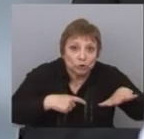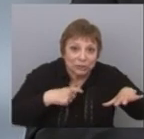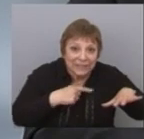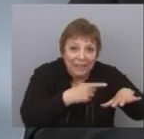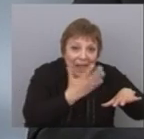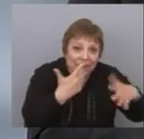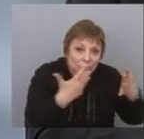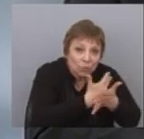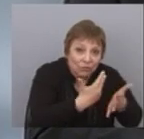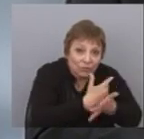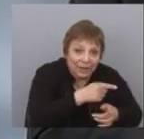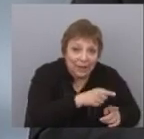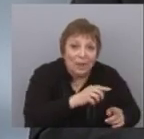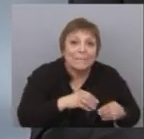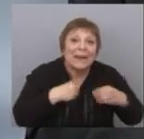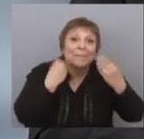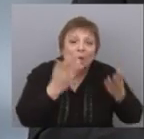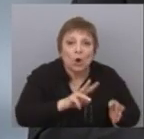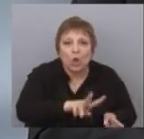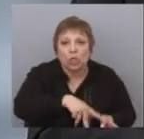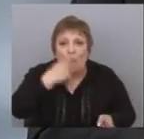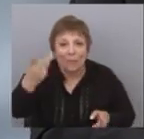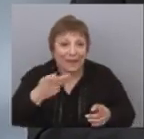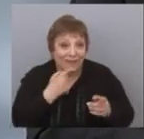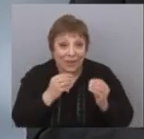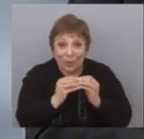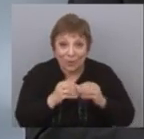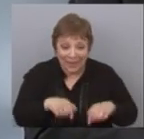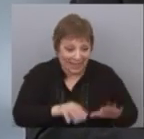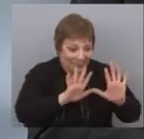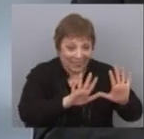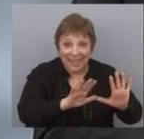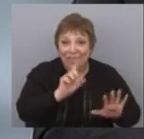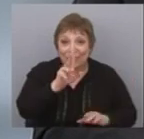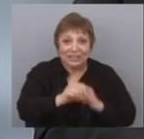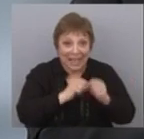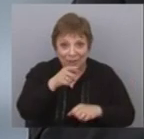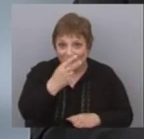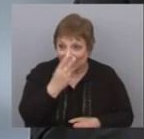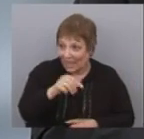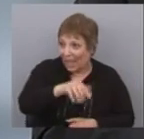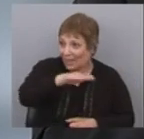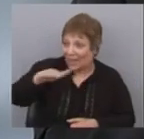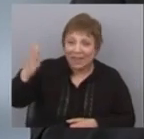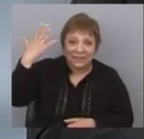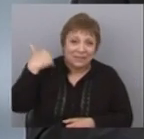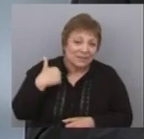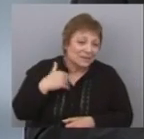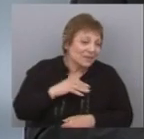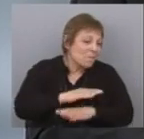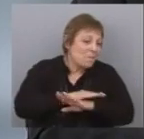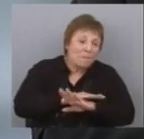Lo que decía Fernando recién con respecto a los niños de hoy de 10 y 12 años, que están estudiando y que vienen de contextos muy